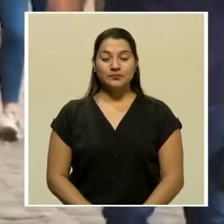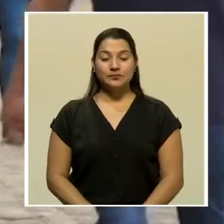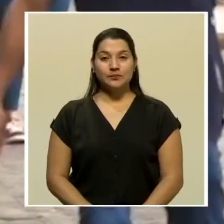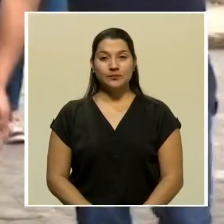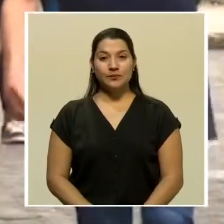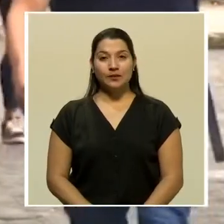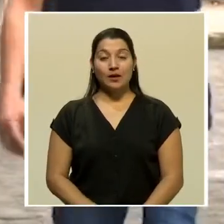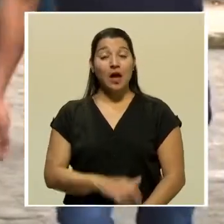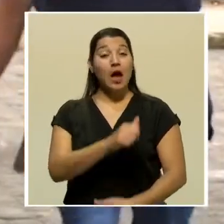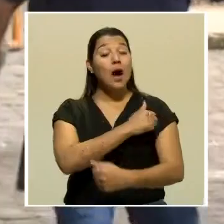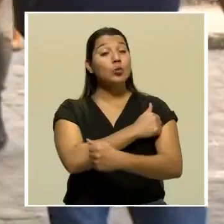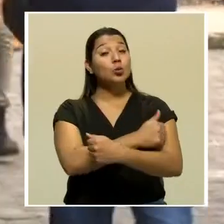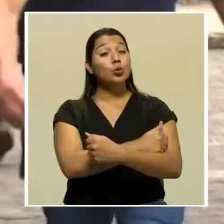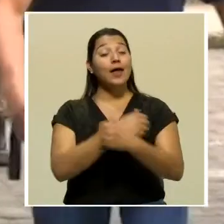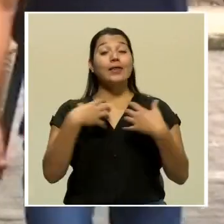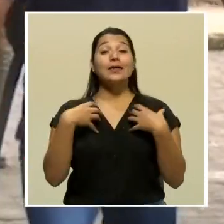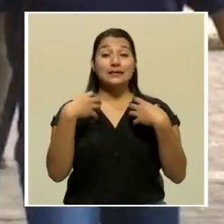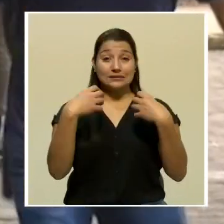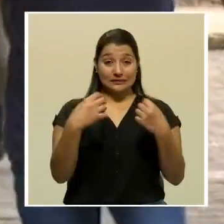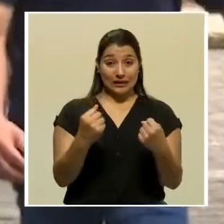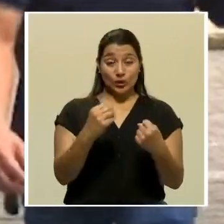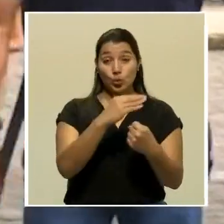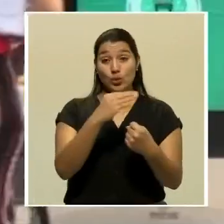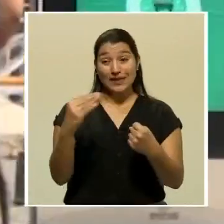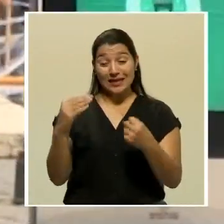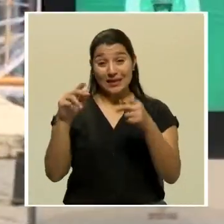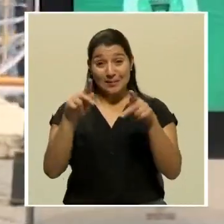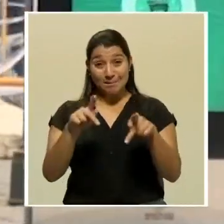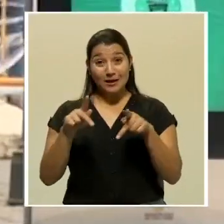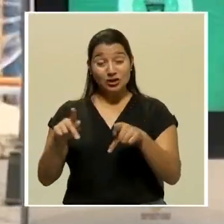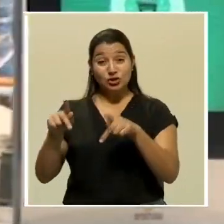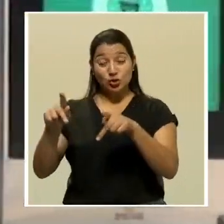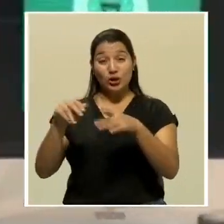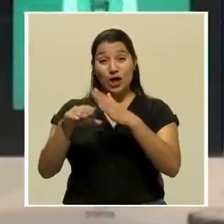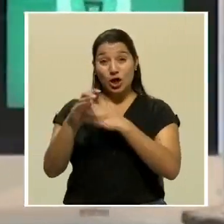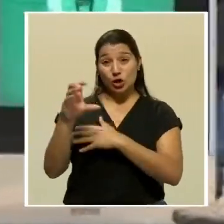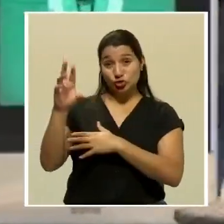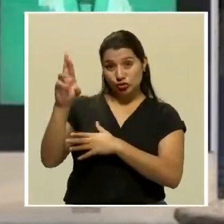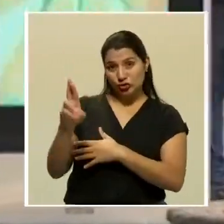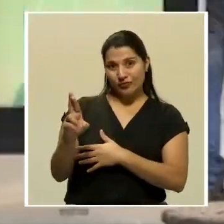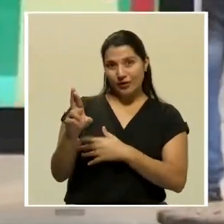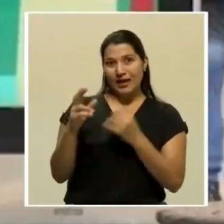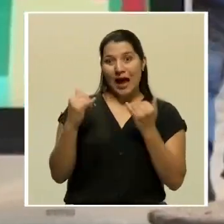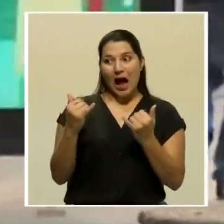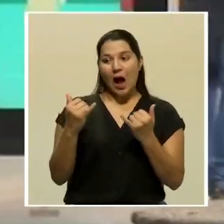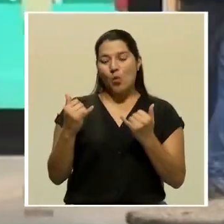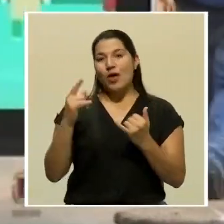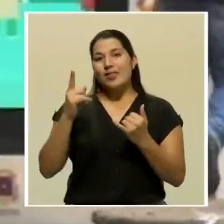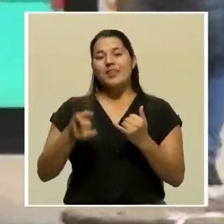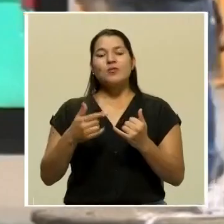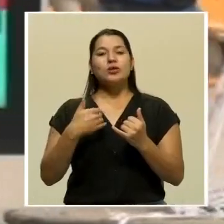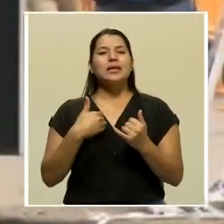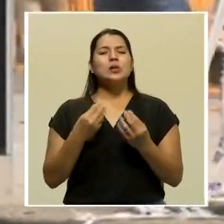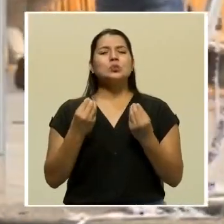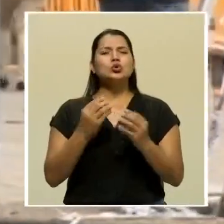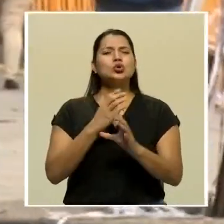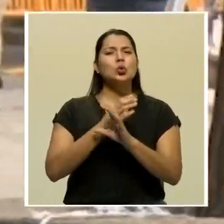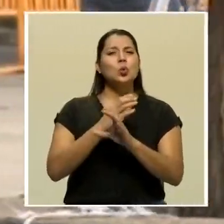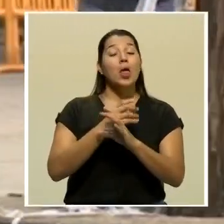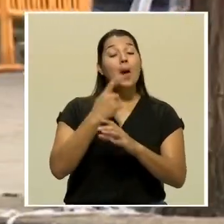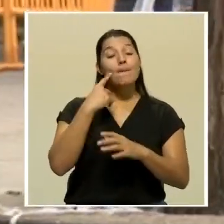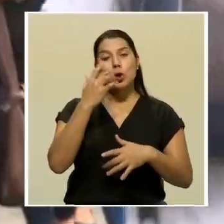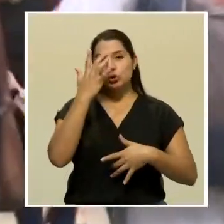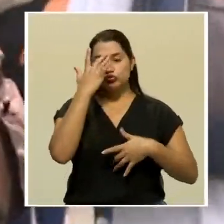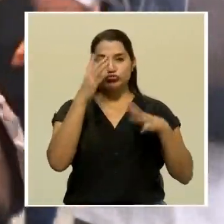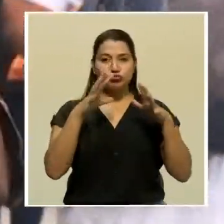Las autoridades de salud y los habitantes del país sin duda alguna vivimos hoy en día con los cuidados que debemos tener a raíz de la pandemia